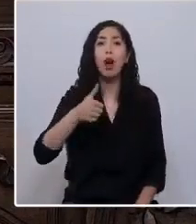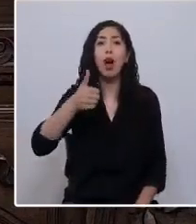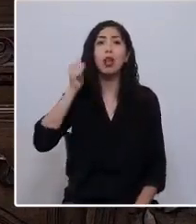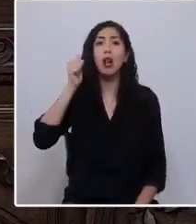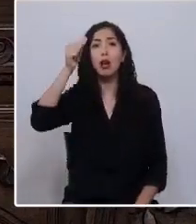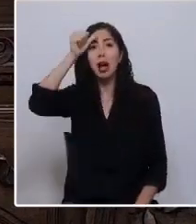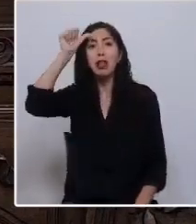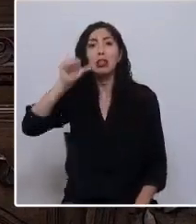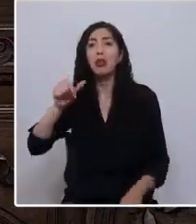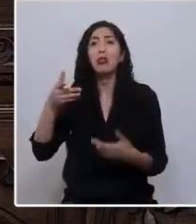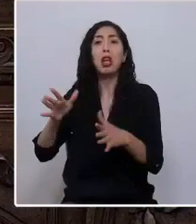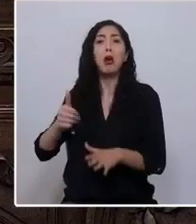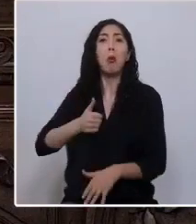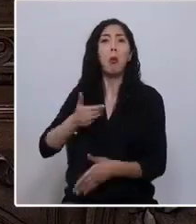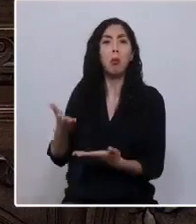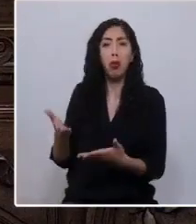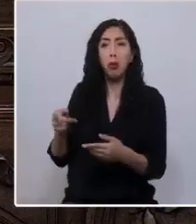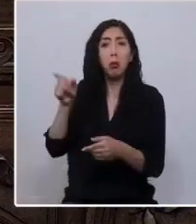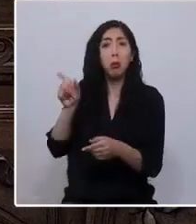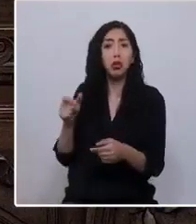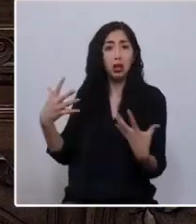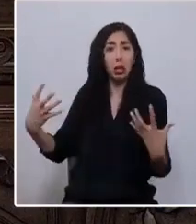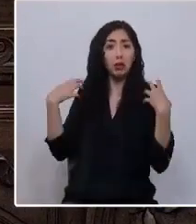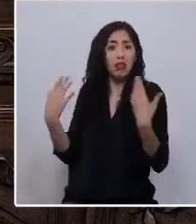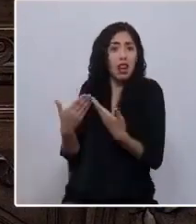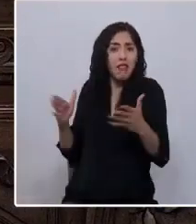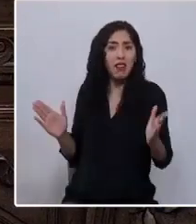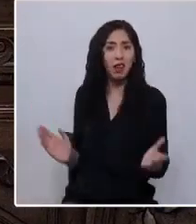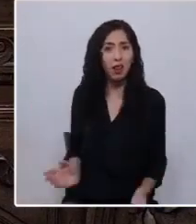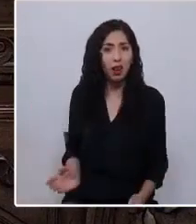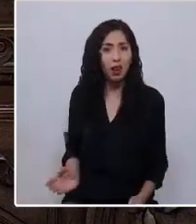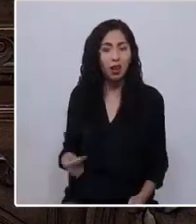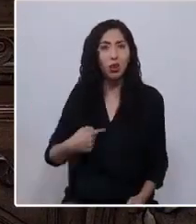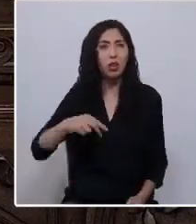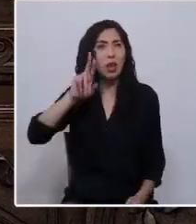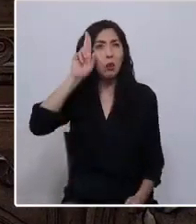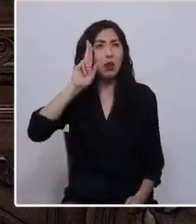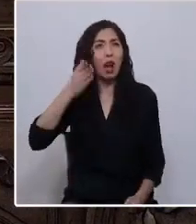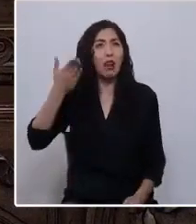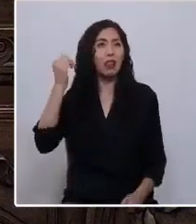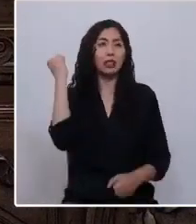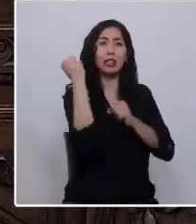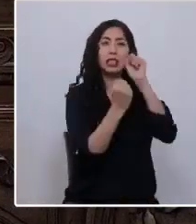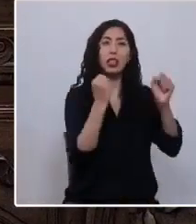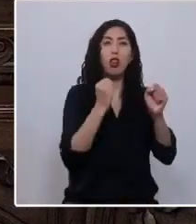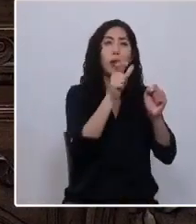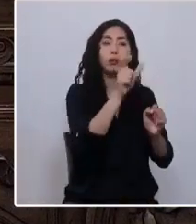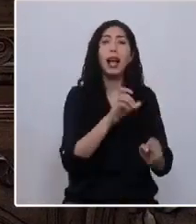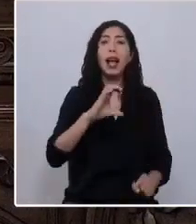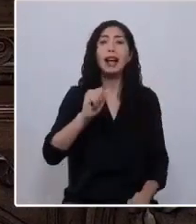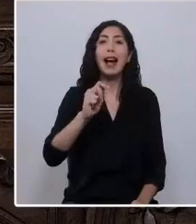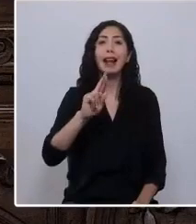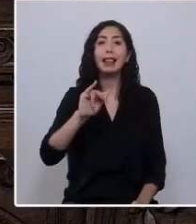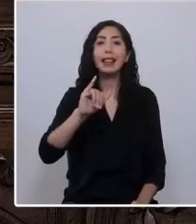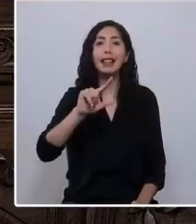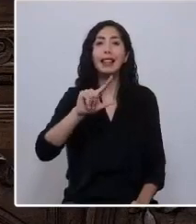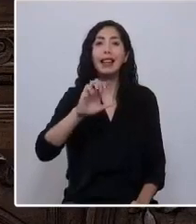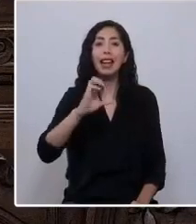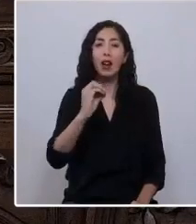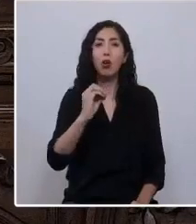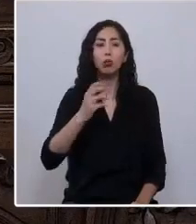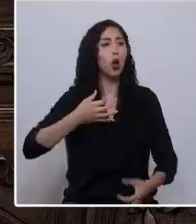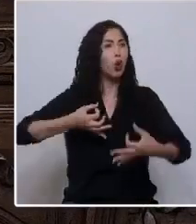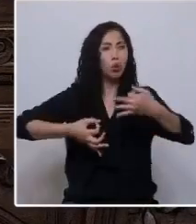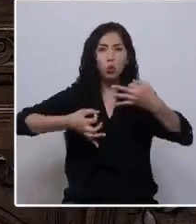dada por cumplida, quedando en libertad? Me recuerda a los asesinos de Catrileo y Mendoza Goyío. La justicia, la